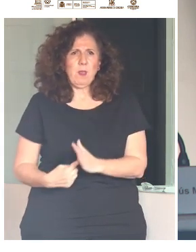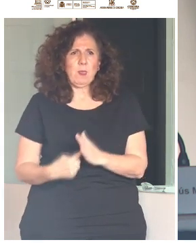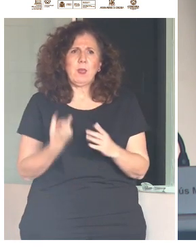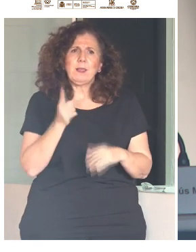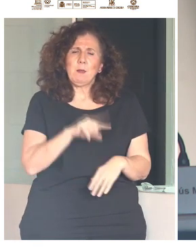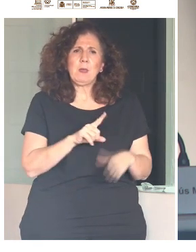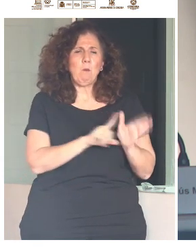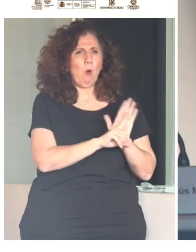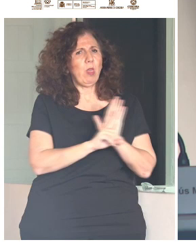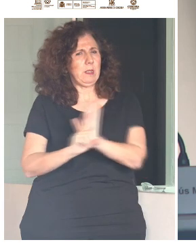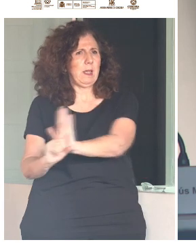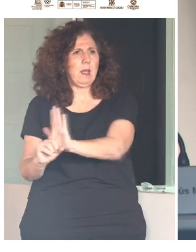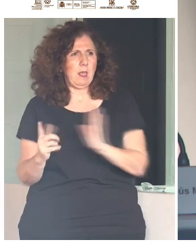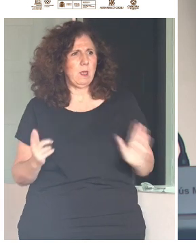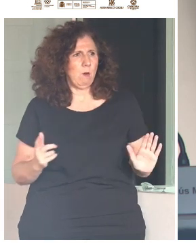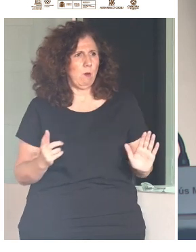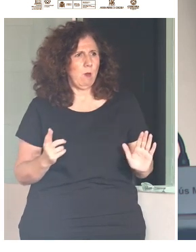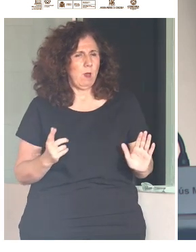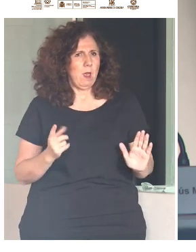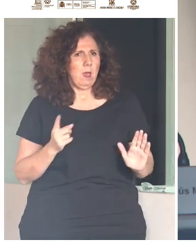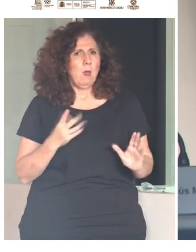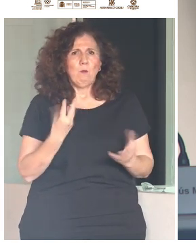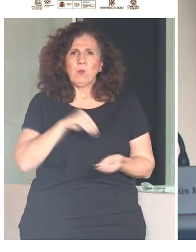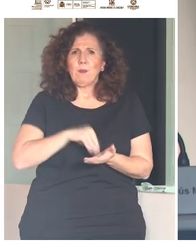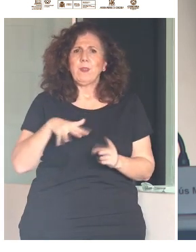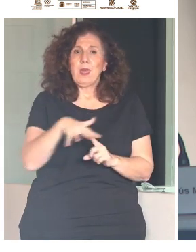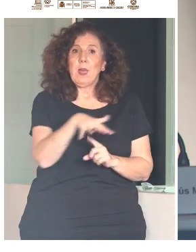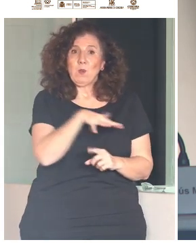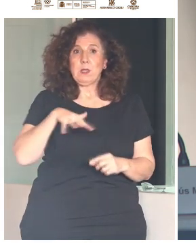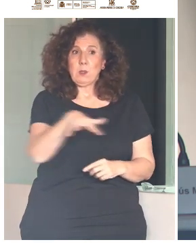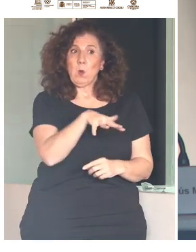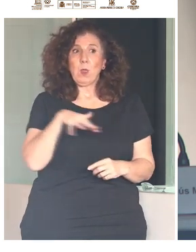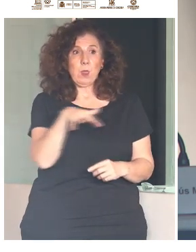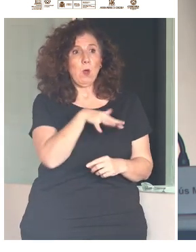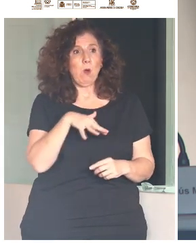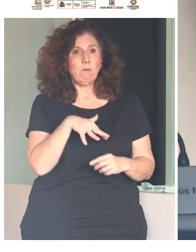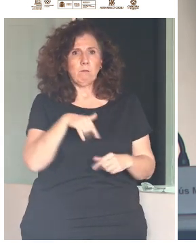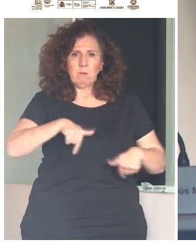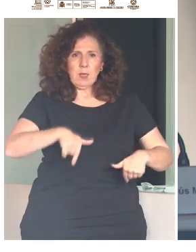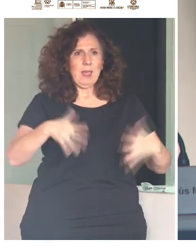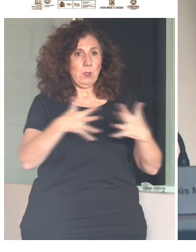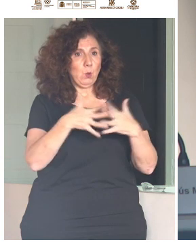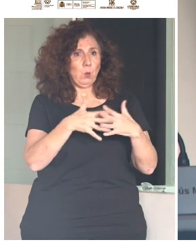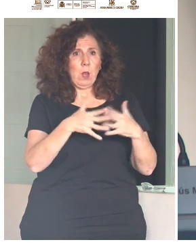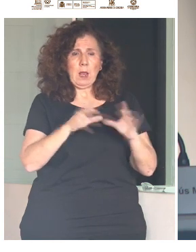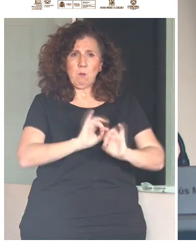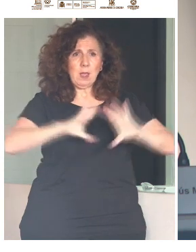segregación y en una situación estructural y sistemática de discriminación.